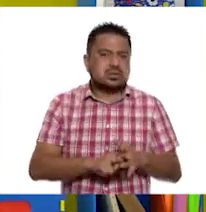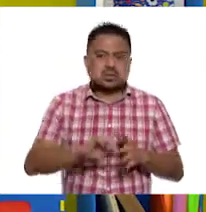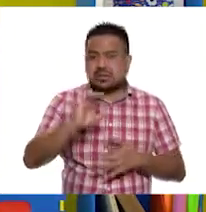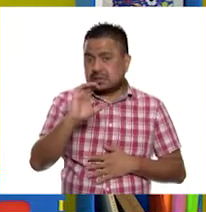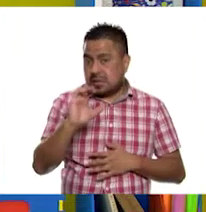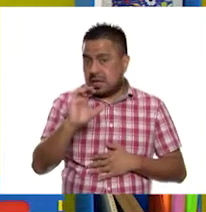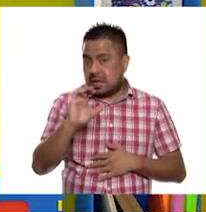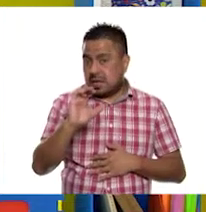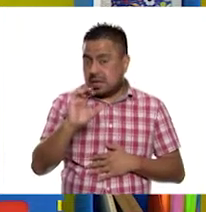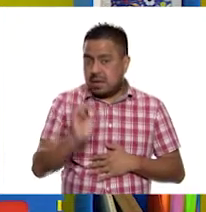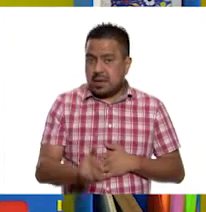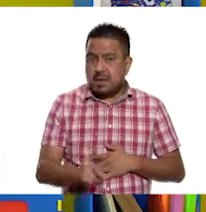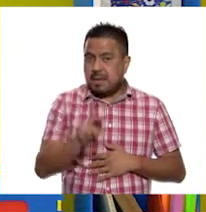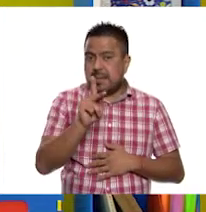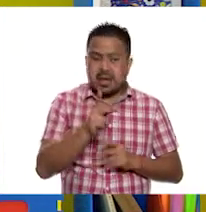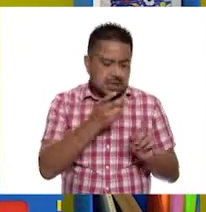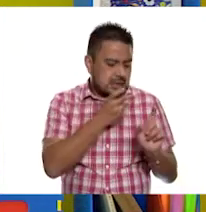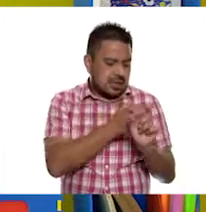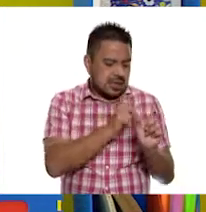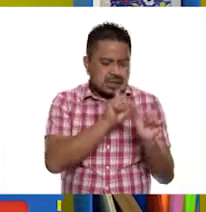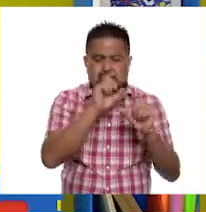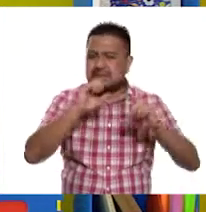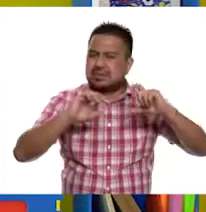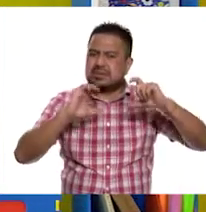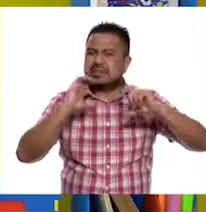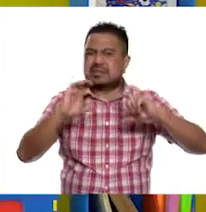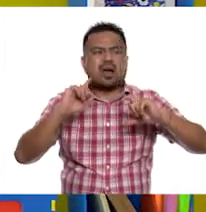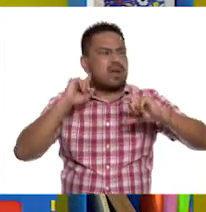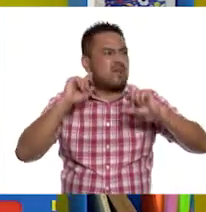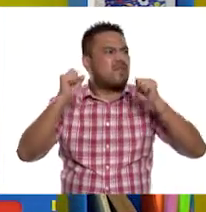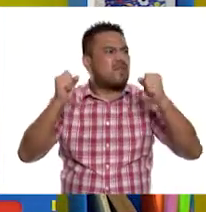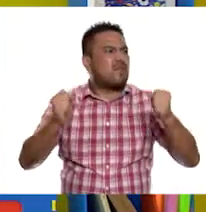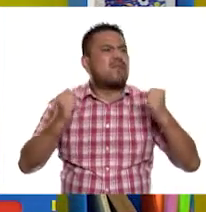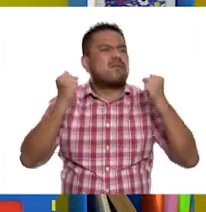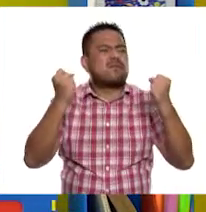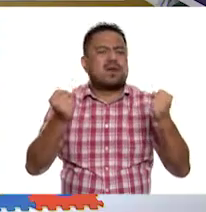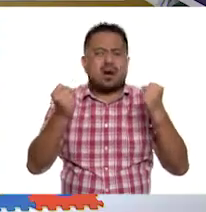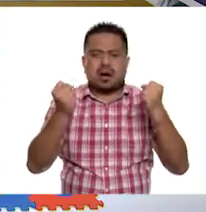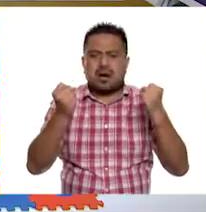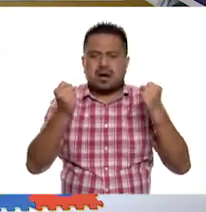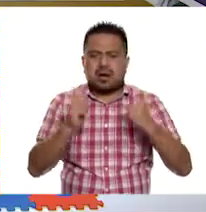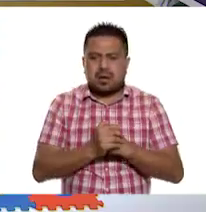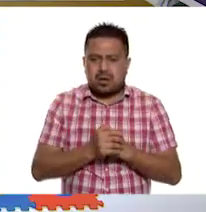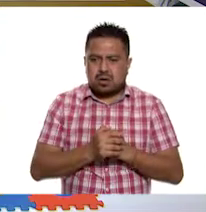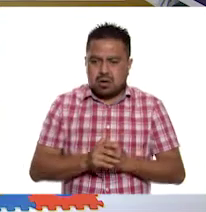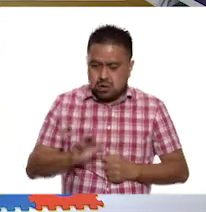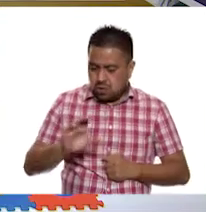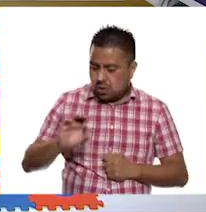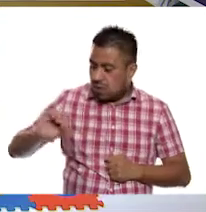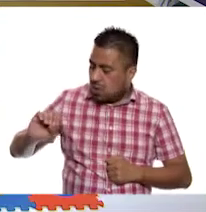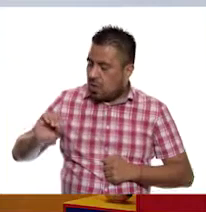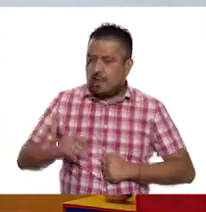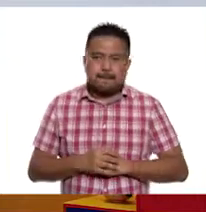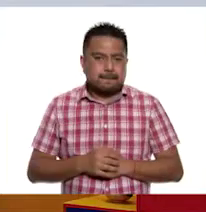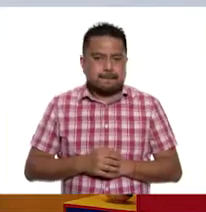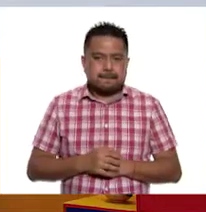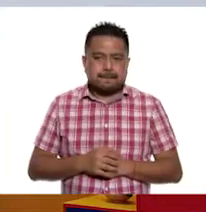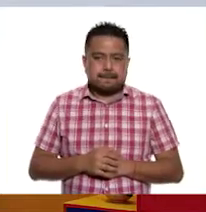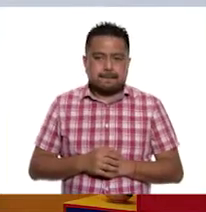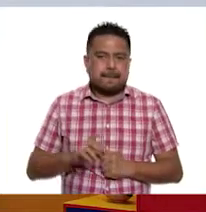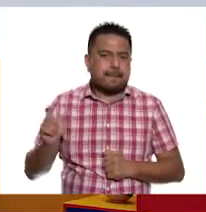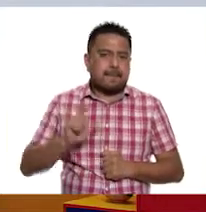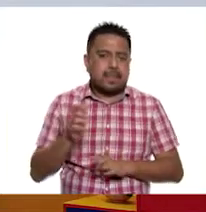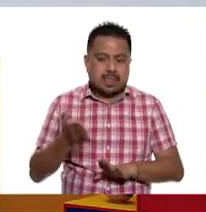letra C, pero ahí es una C fuerte, ¿verdad? Co. Co. Y cuando va